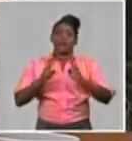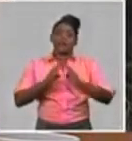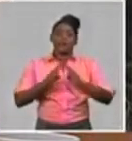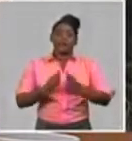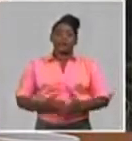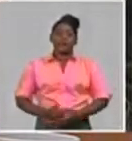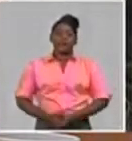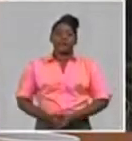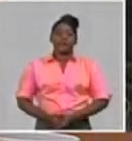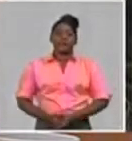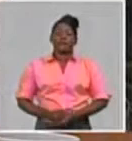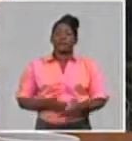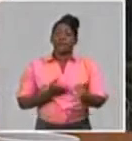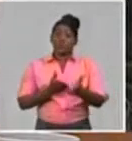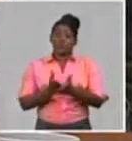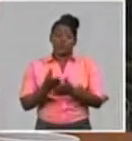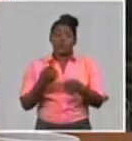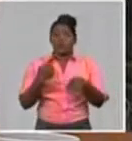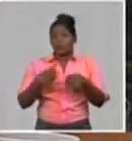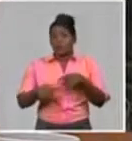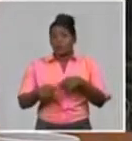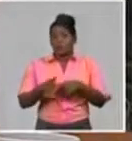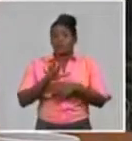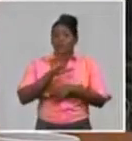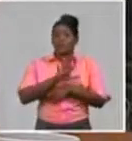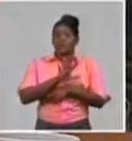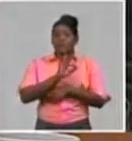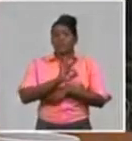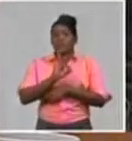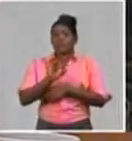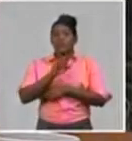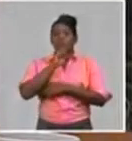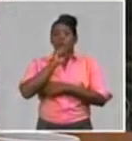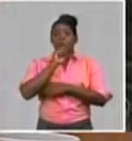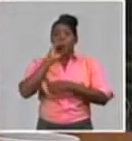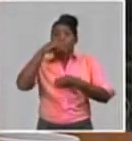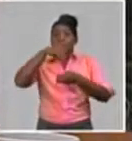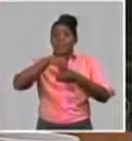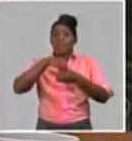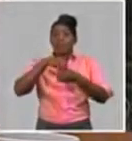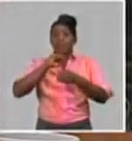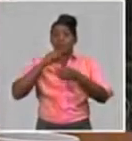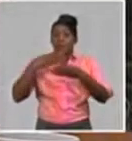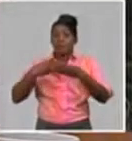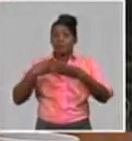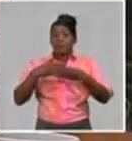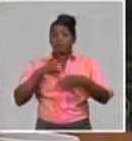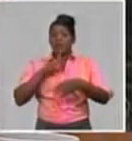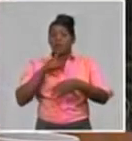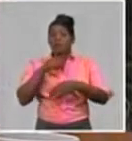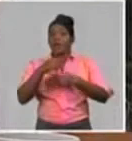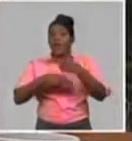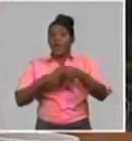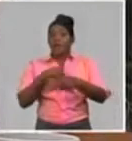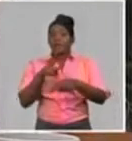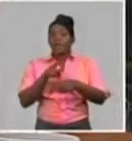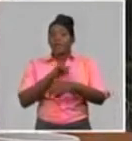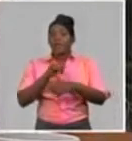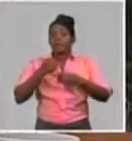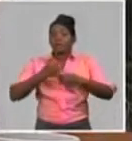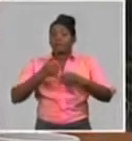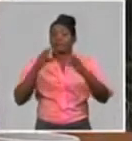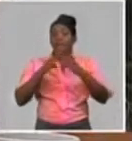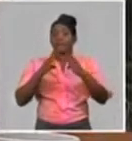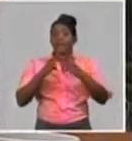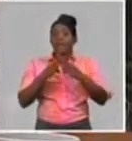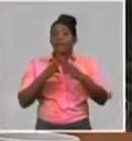Continuar el amparo a las 588 madres que se acogen a la garantía salarial del 60% por la suspensión